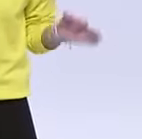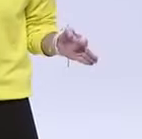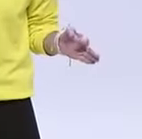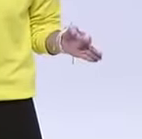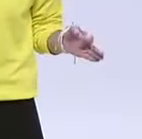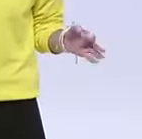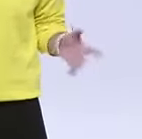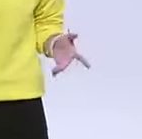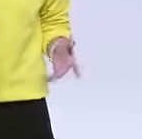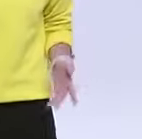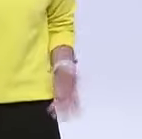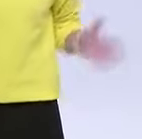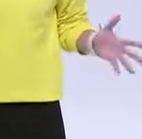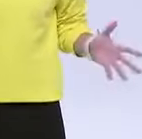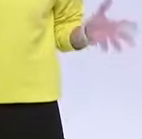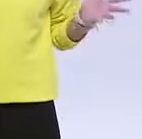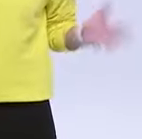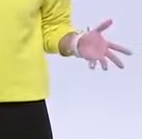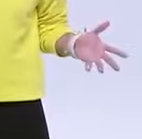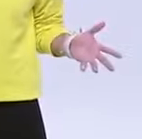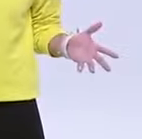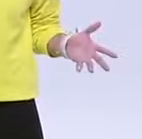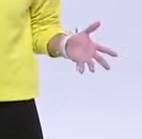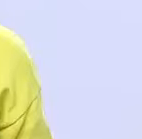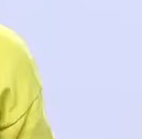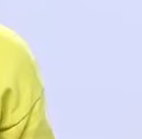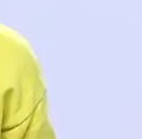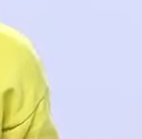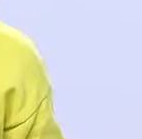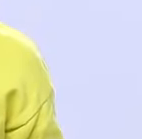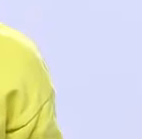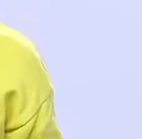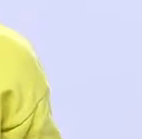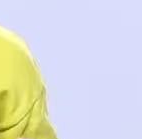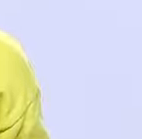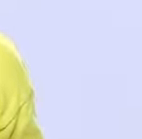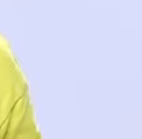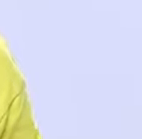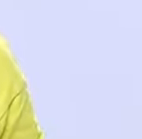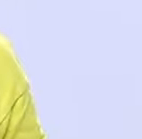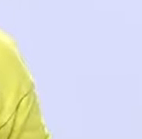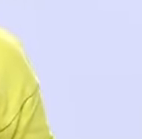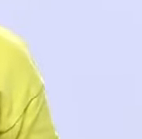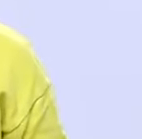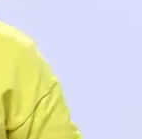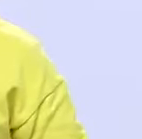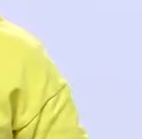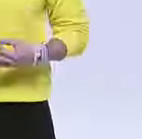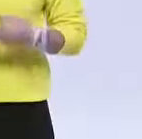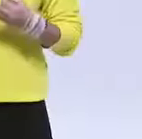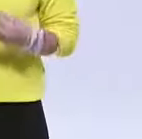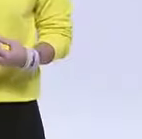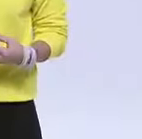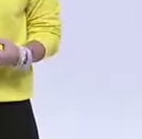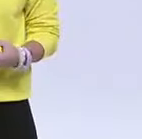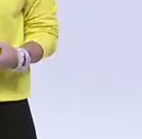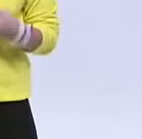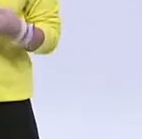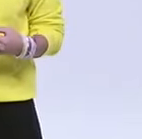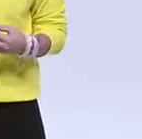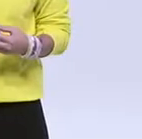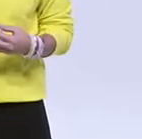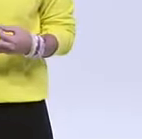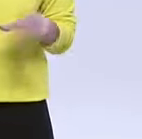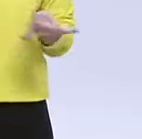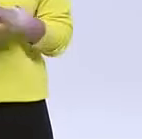la respuesta C, acertaron. Es la Antártida. La temperatura media de esta región es de menos 17